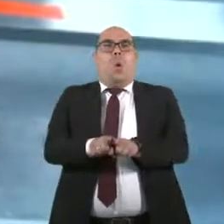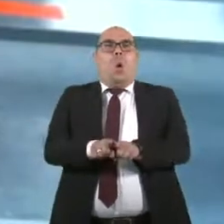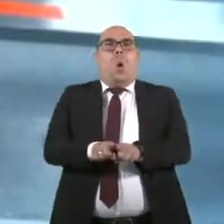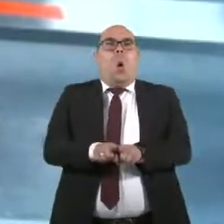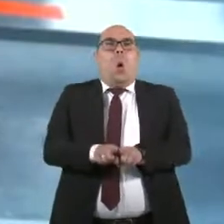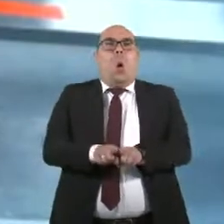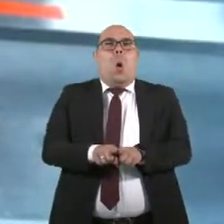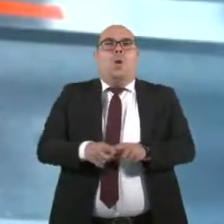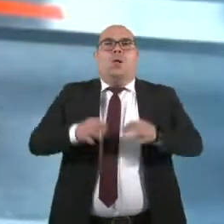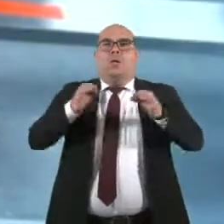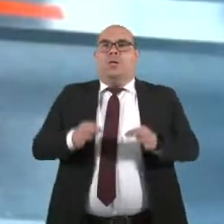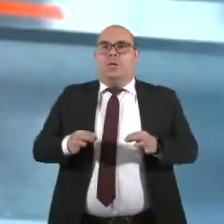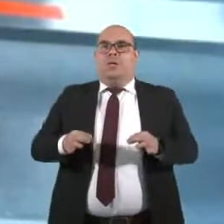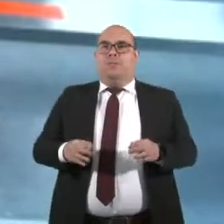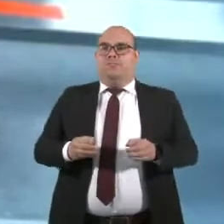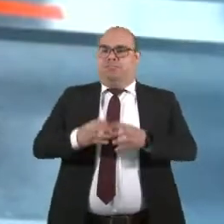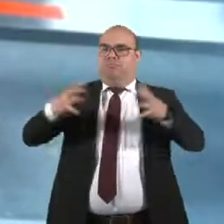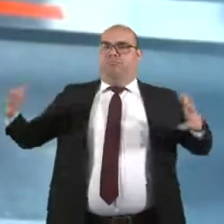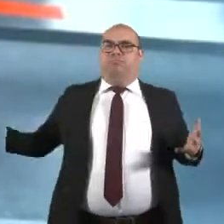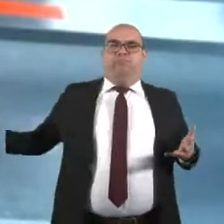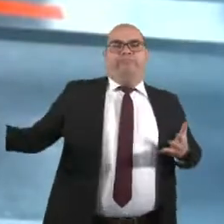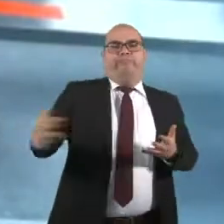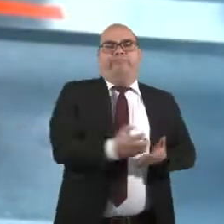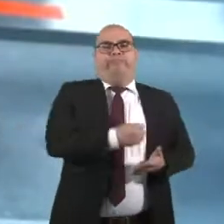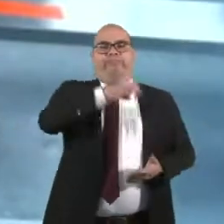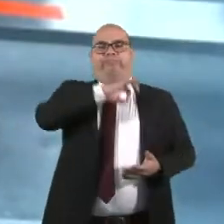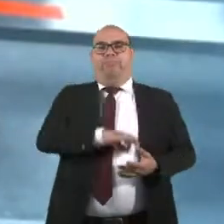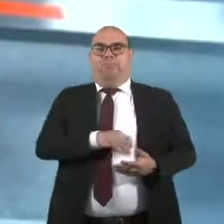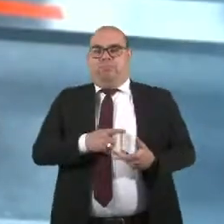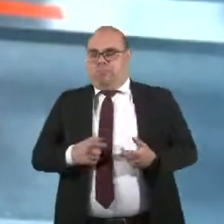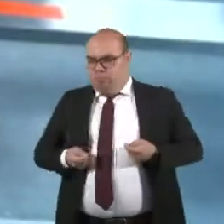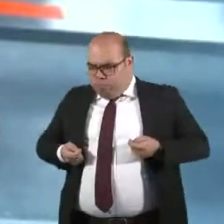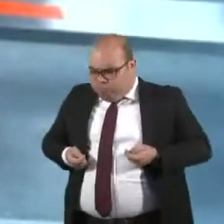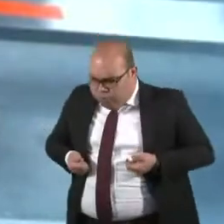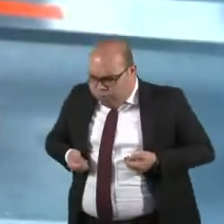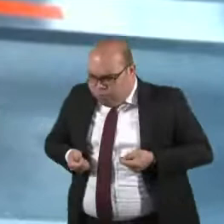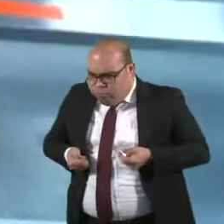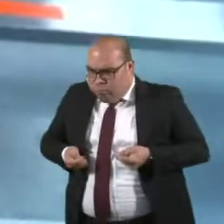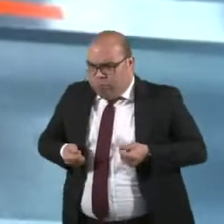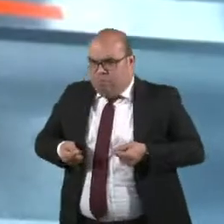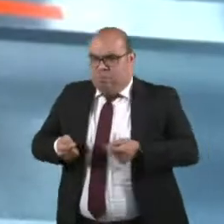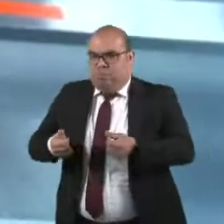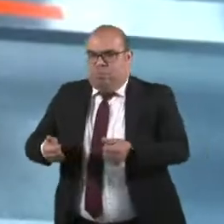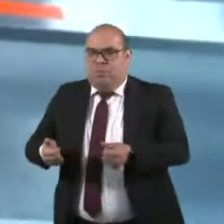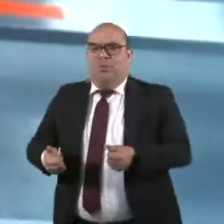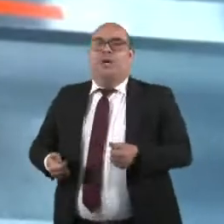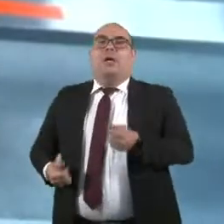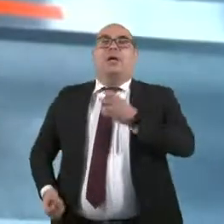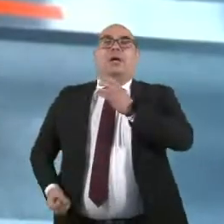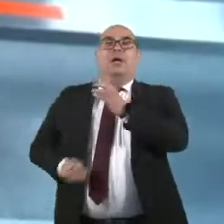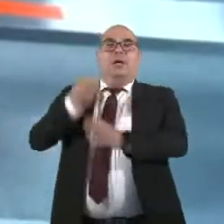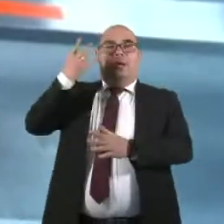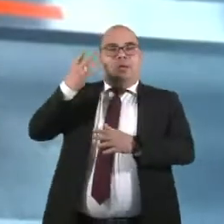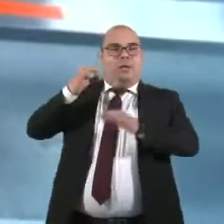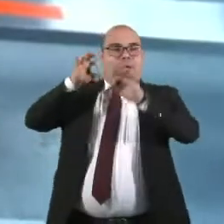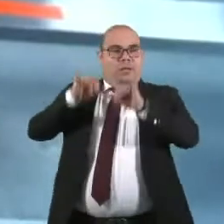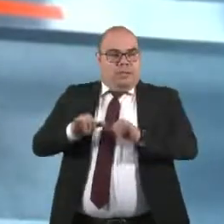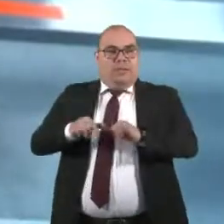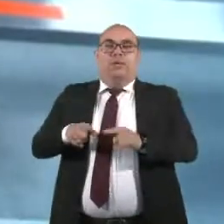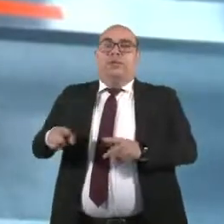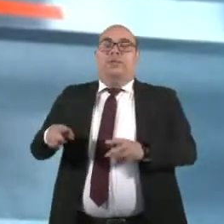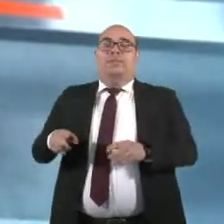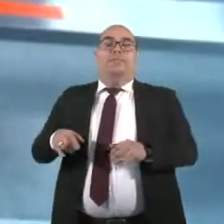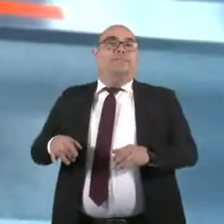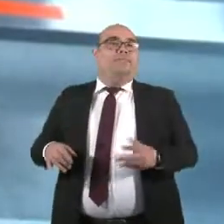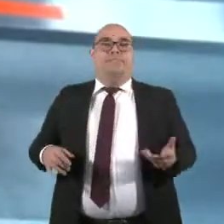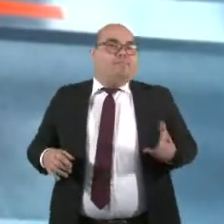con grandes utilidades que permitiera mantener, crear y mantener un grupo de autodefensas en la zona.